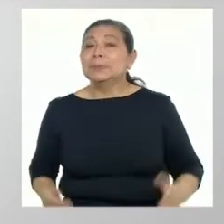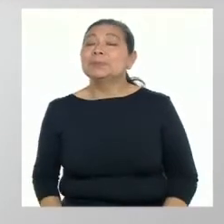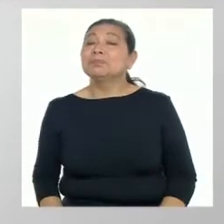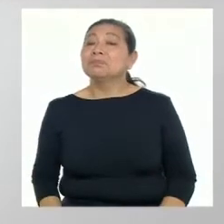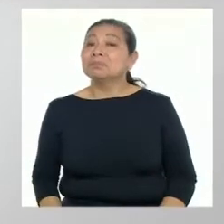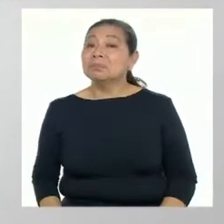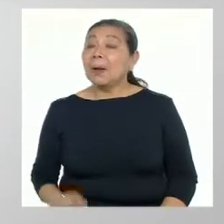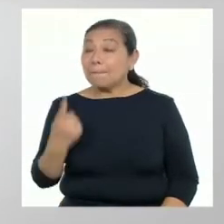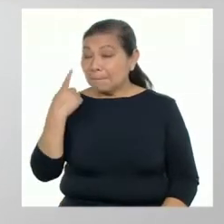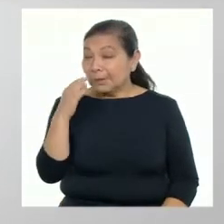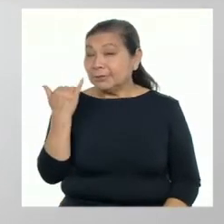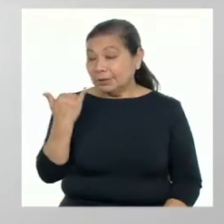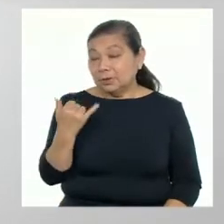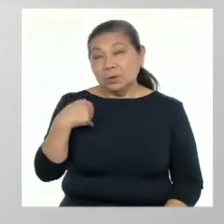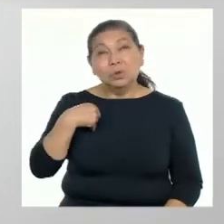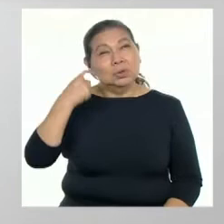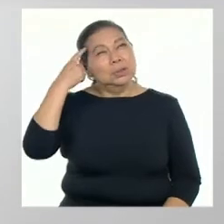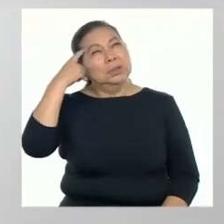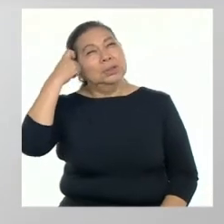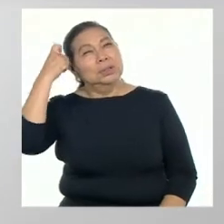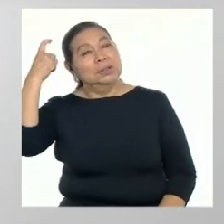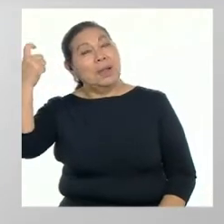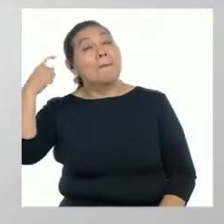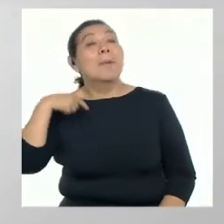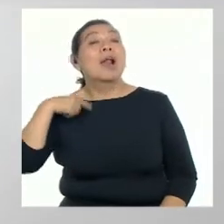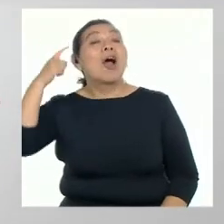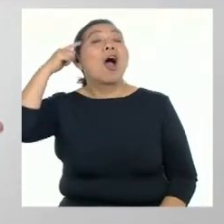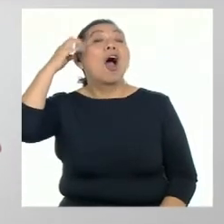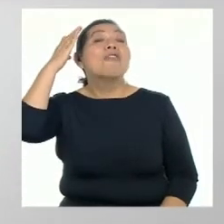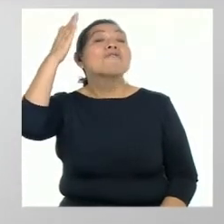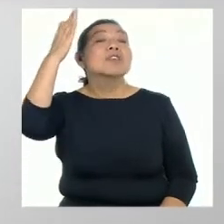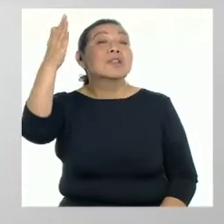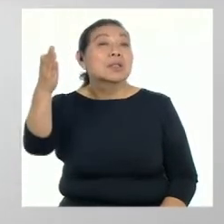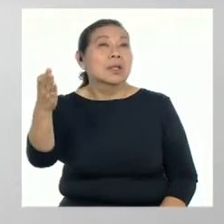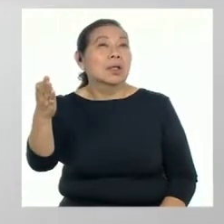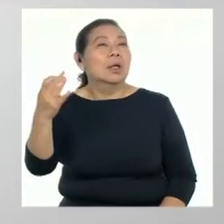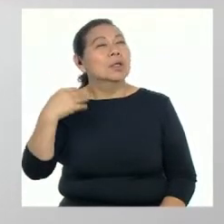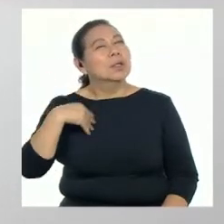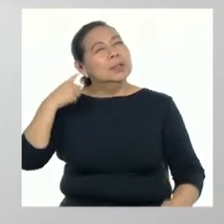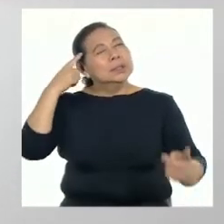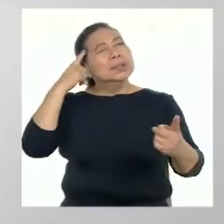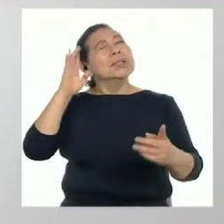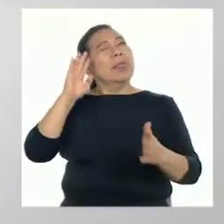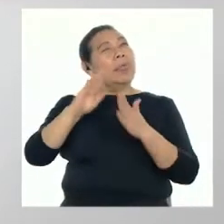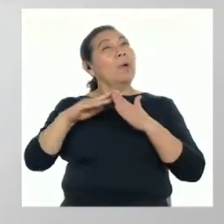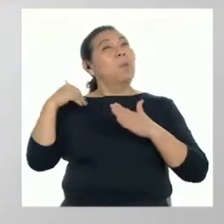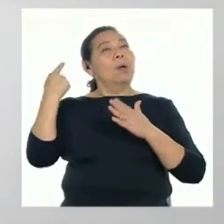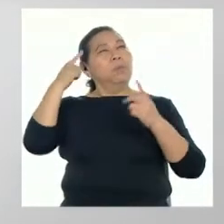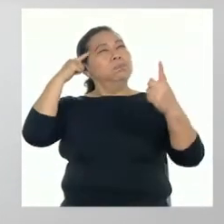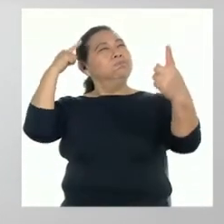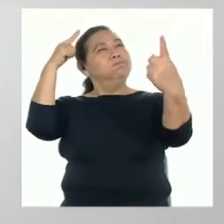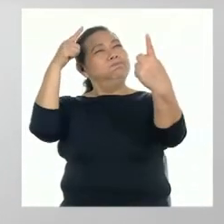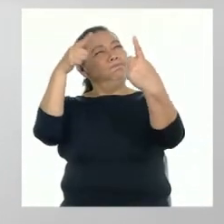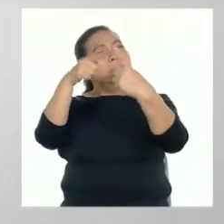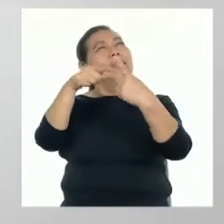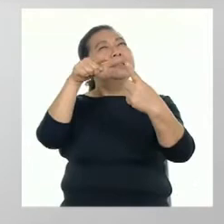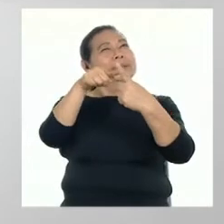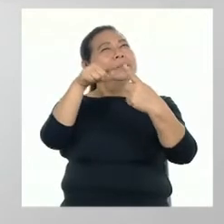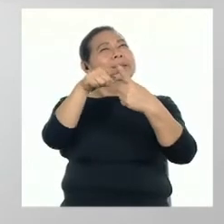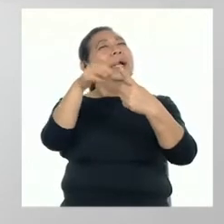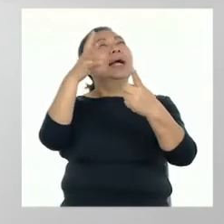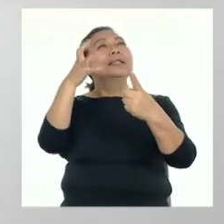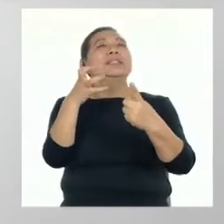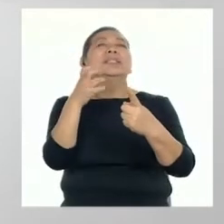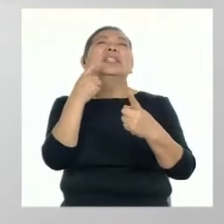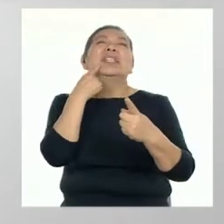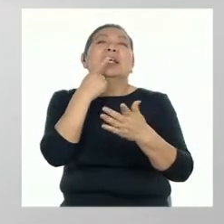Para concretar esos sueños y expectativas, las convertiremos en metas. ponernos metas nos permite